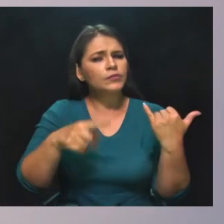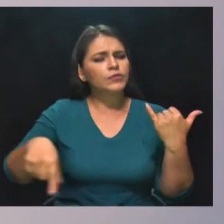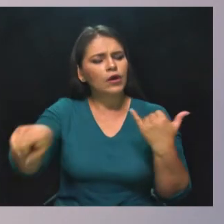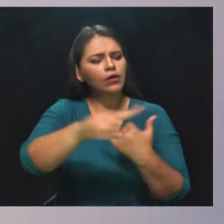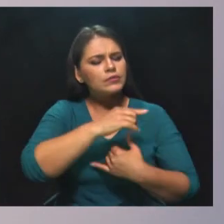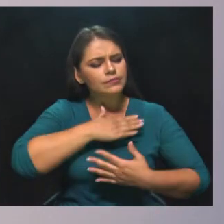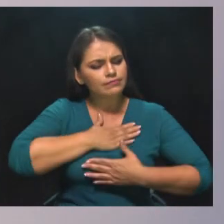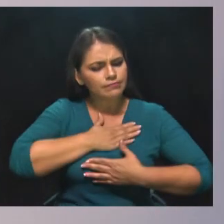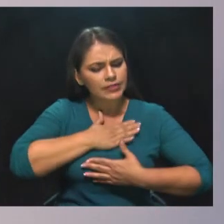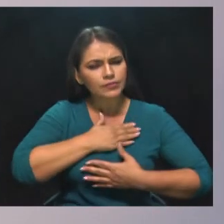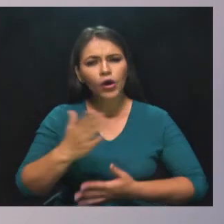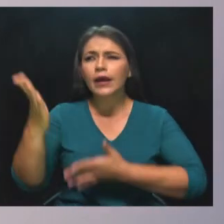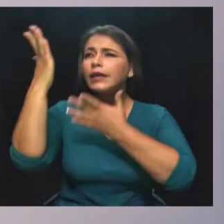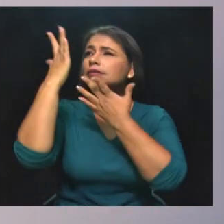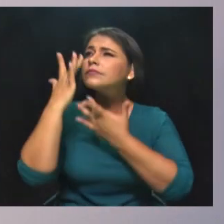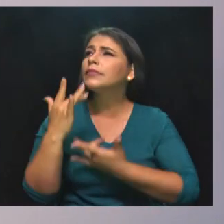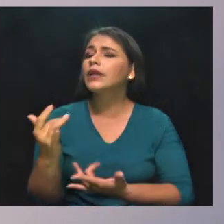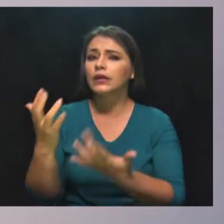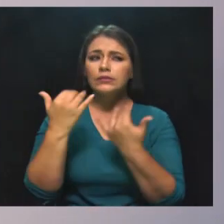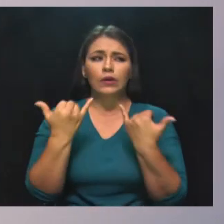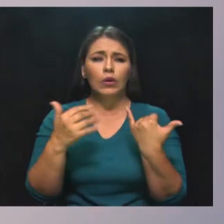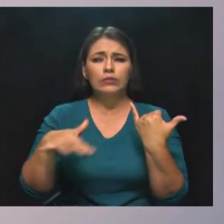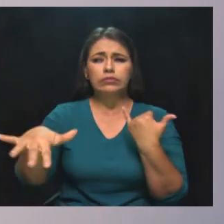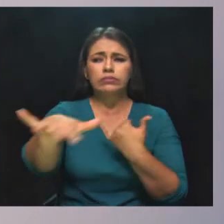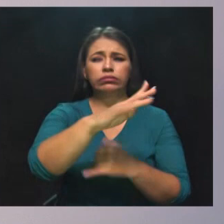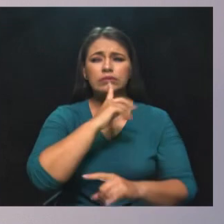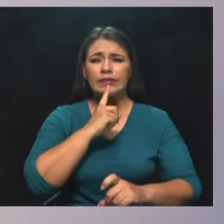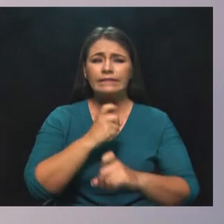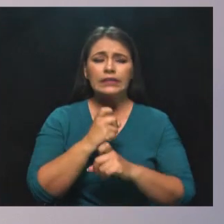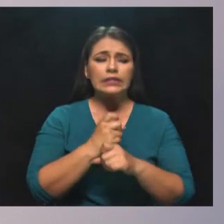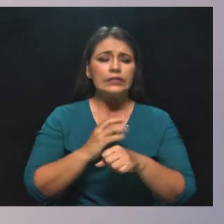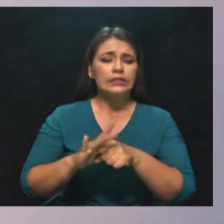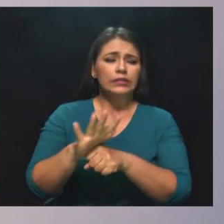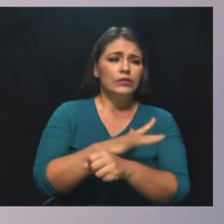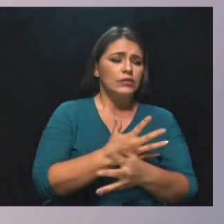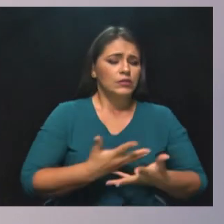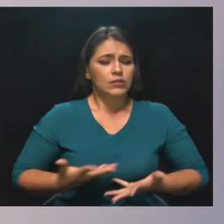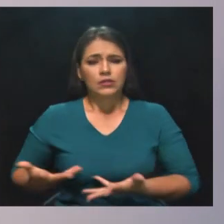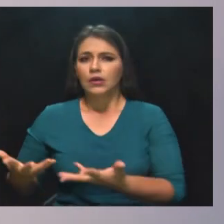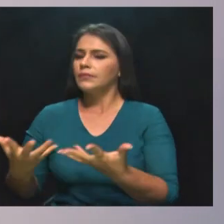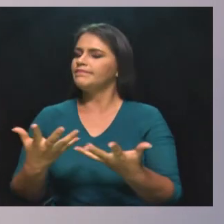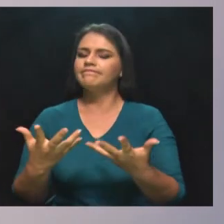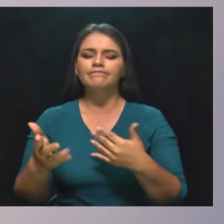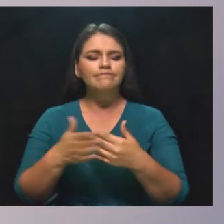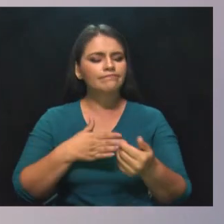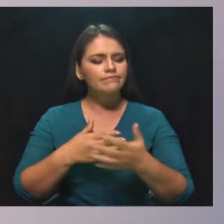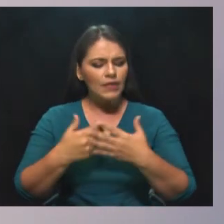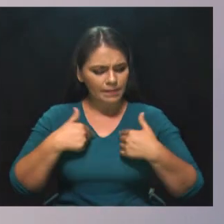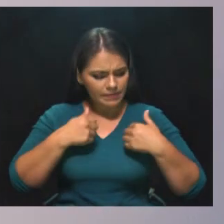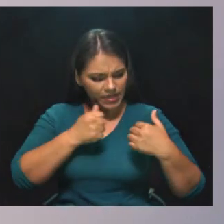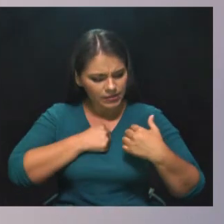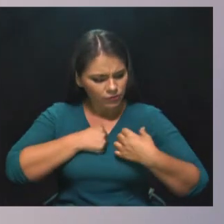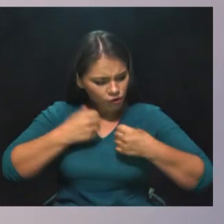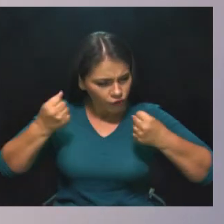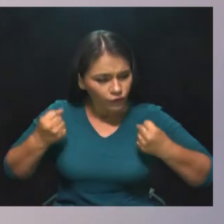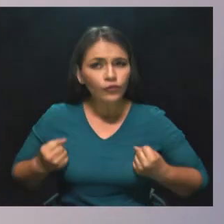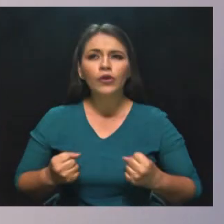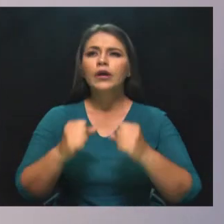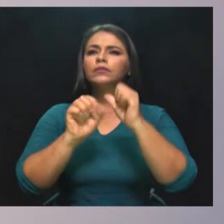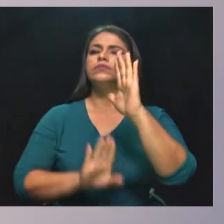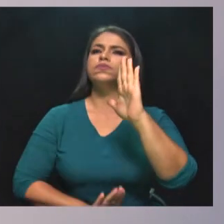esperanza en medio de la oscuridad, a buscar nuestra fuerza interior para que nos impulse a salir adelante.